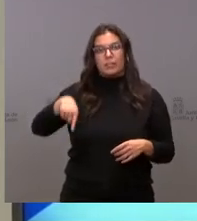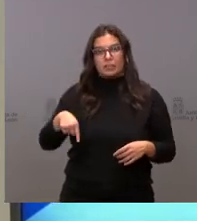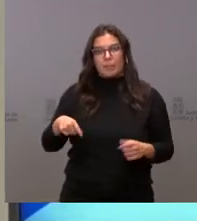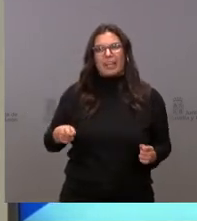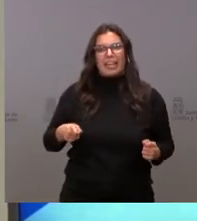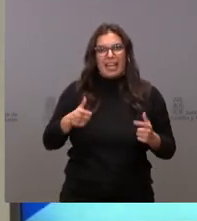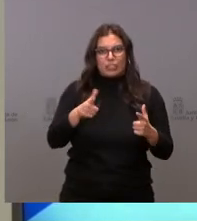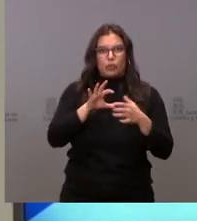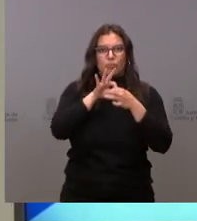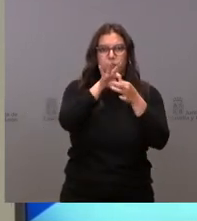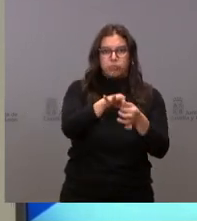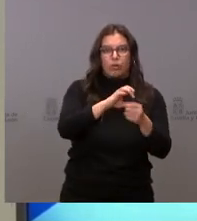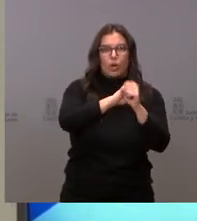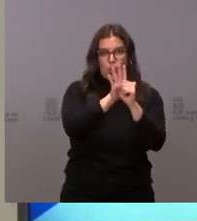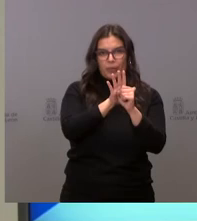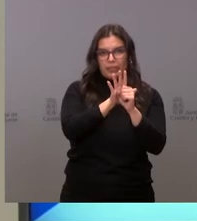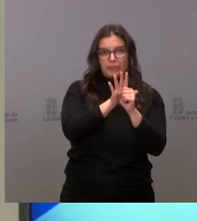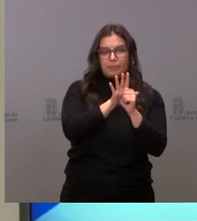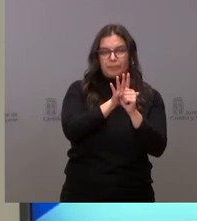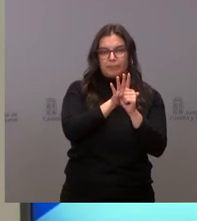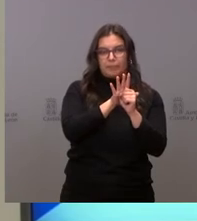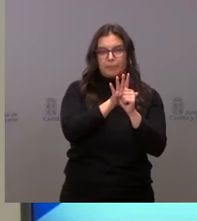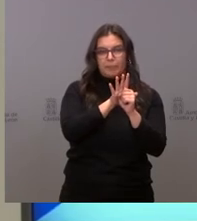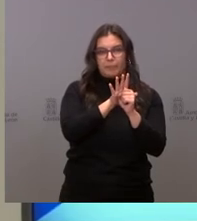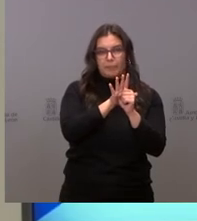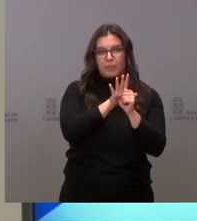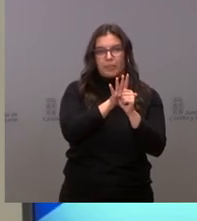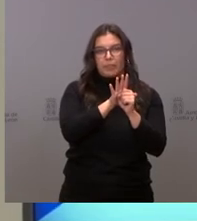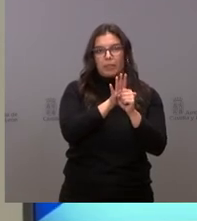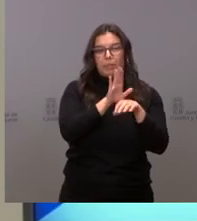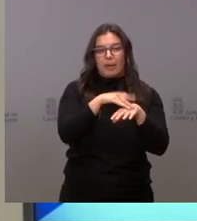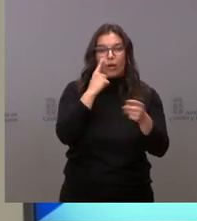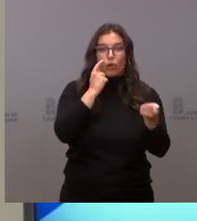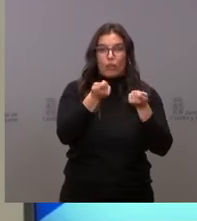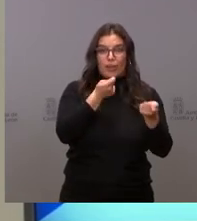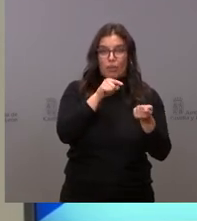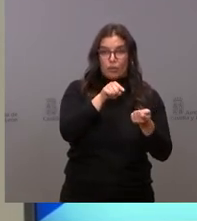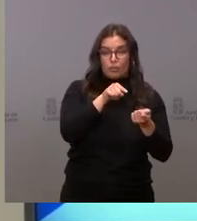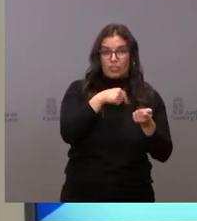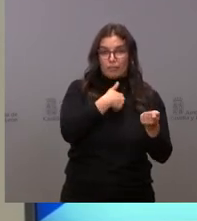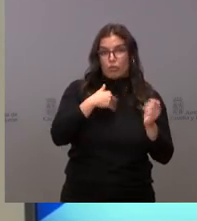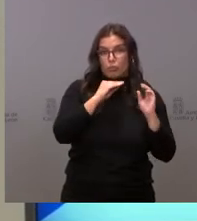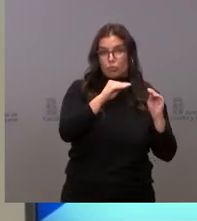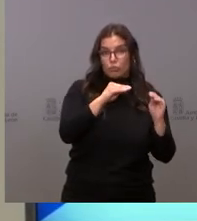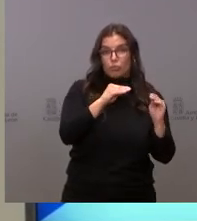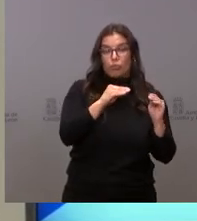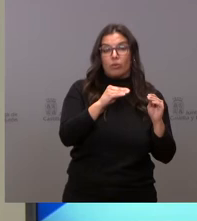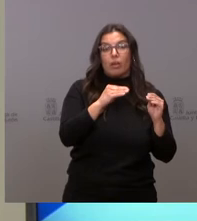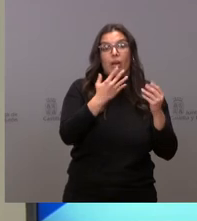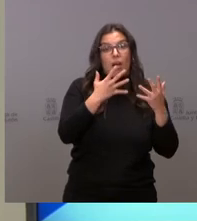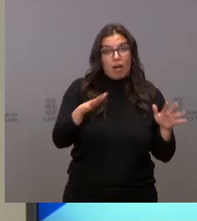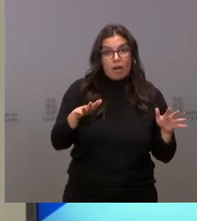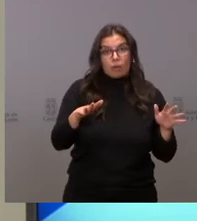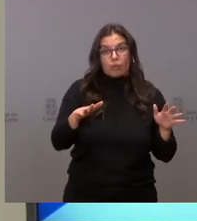de gastos vinculados al COVID en sus labores de coordinación y a pesar de eso pues